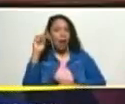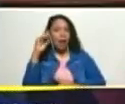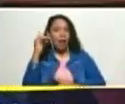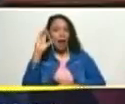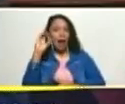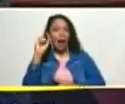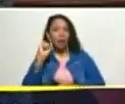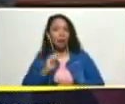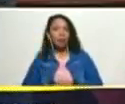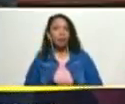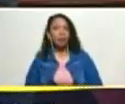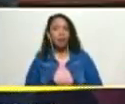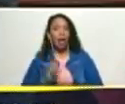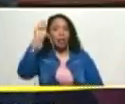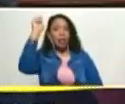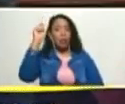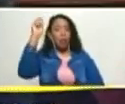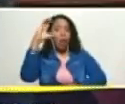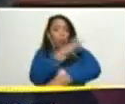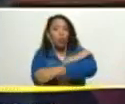diputados de la oposición